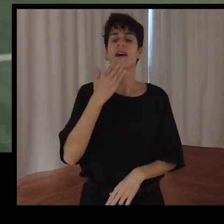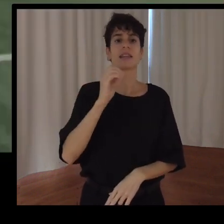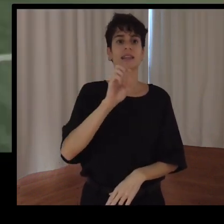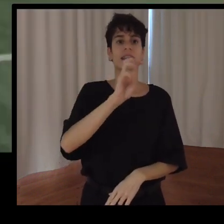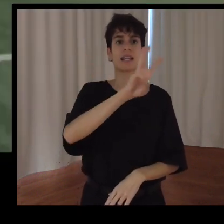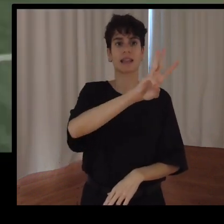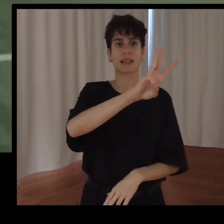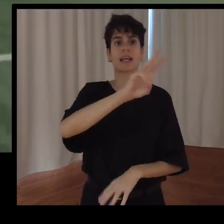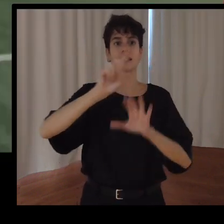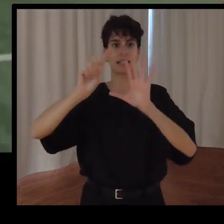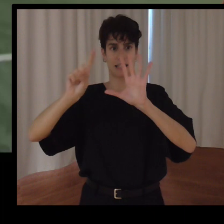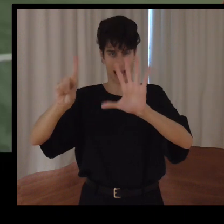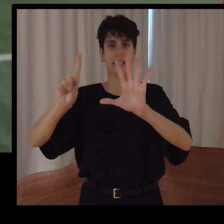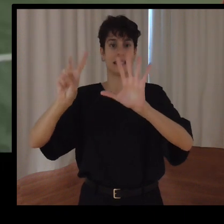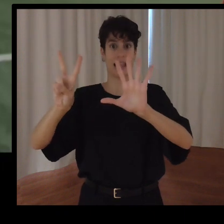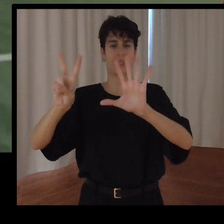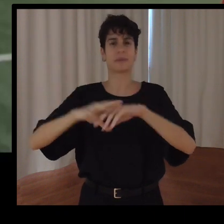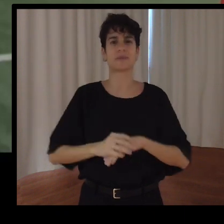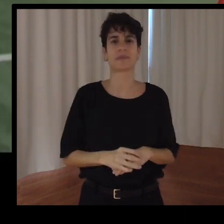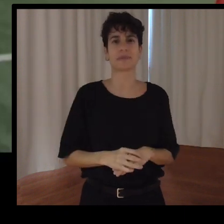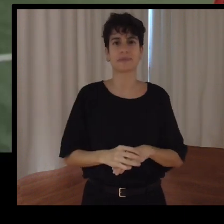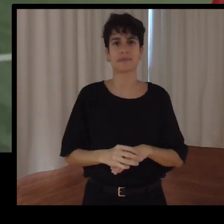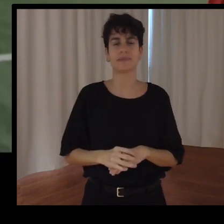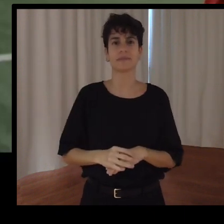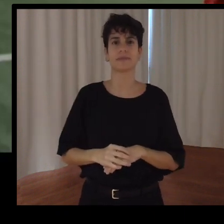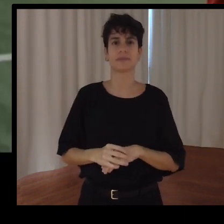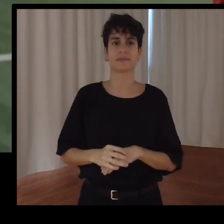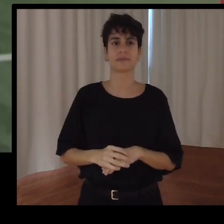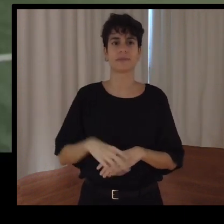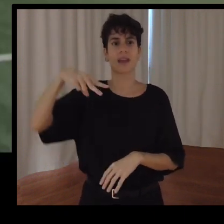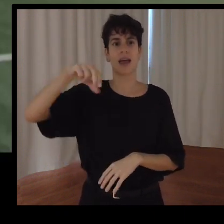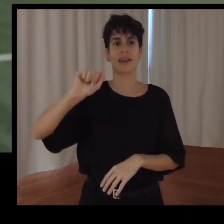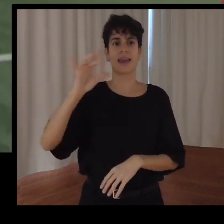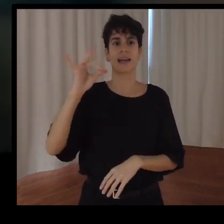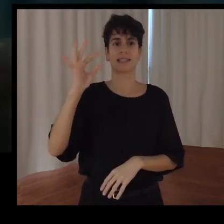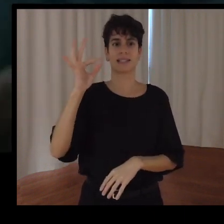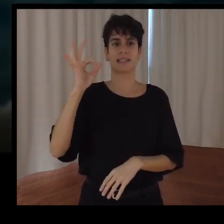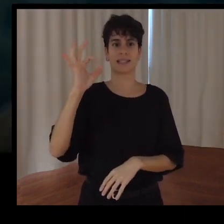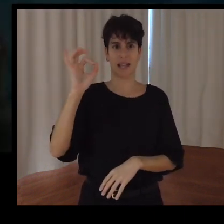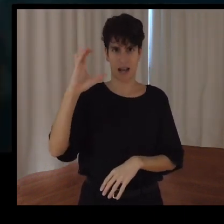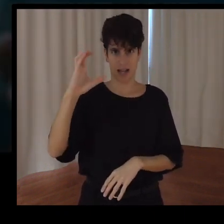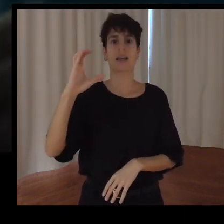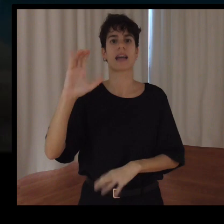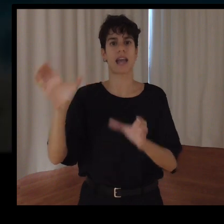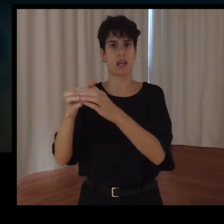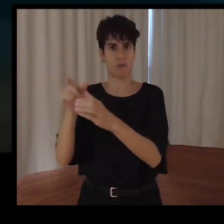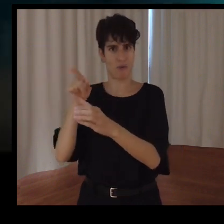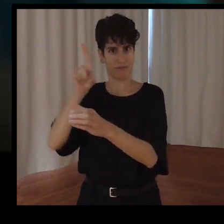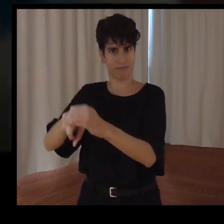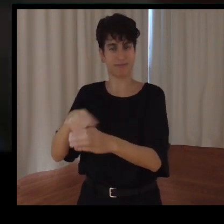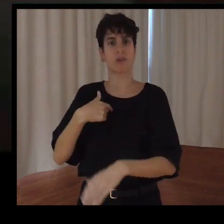capitán. Yo soy Álvaro Cacano, soy capitán de